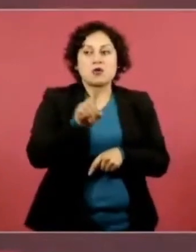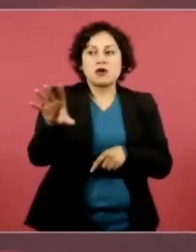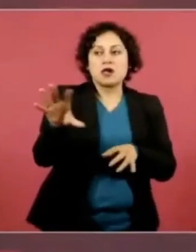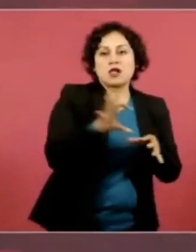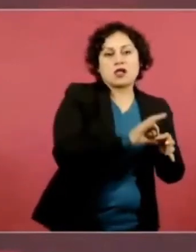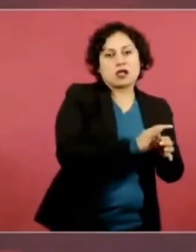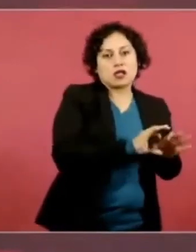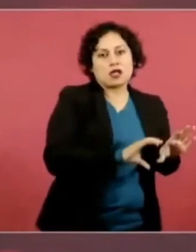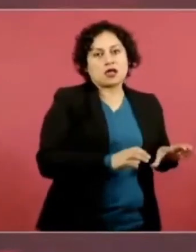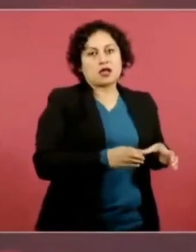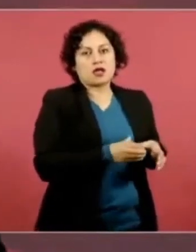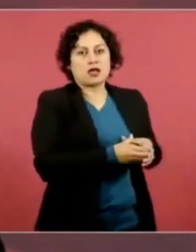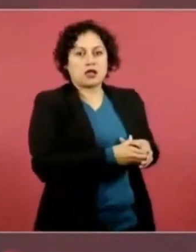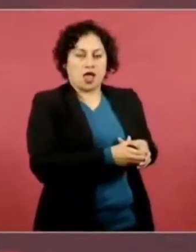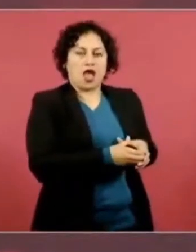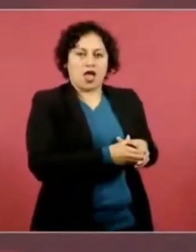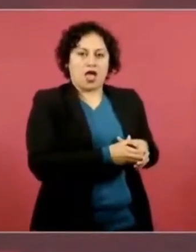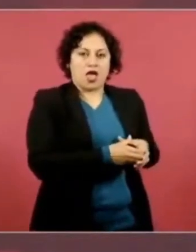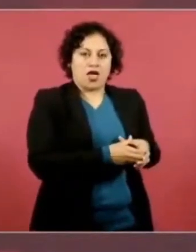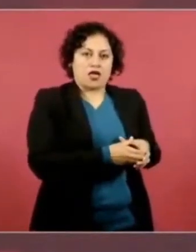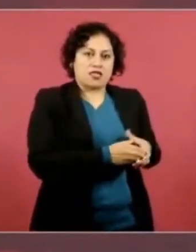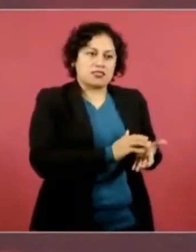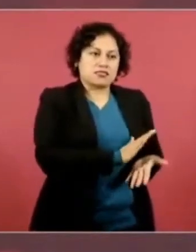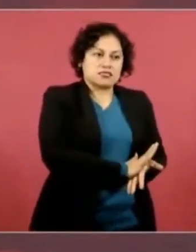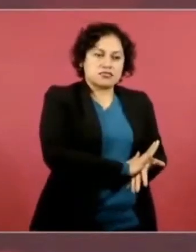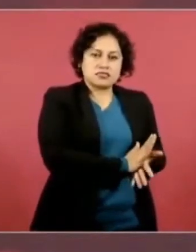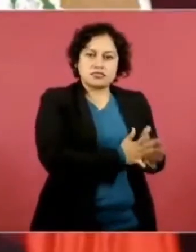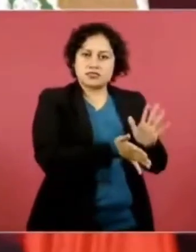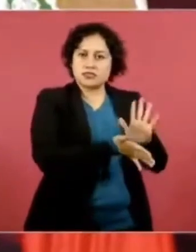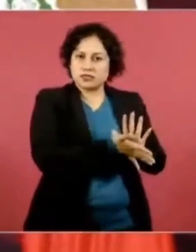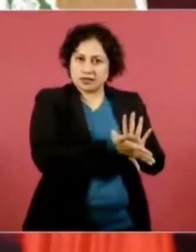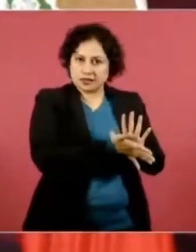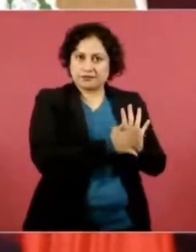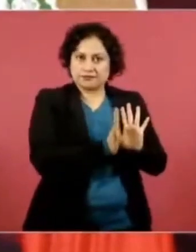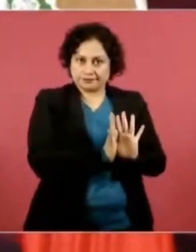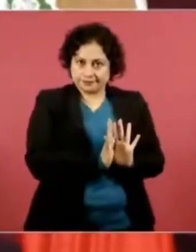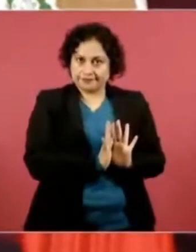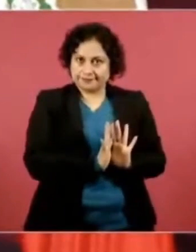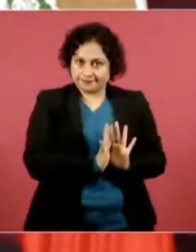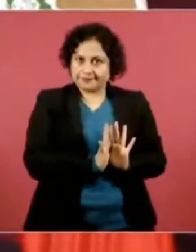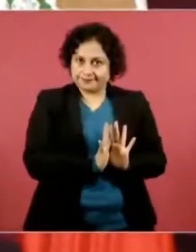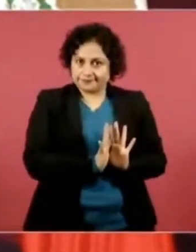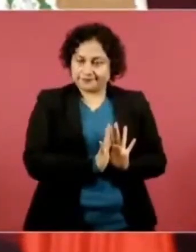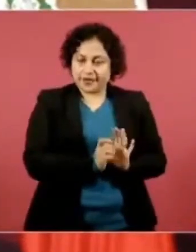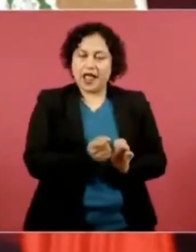en este caso y en otros, de la llamada sociedad civil,